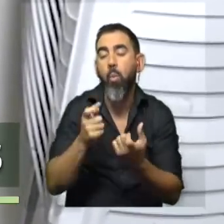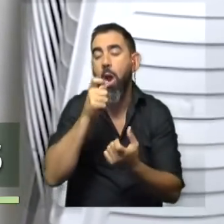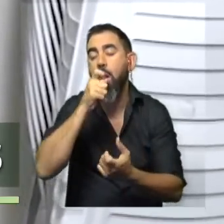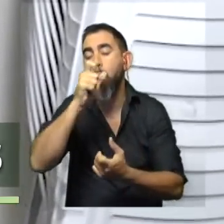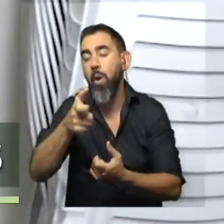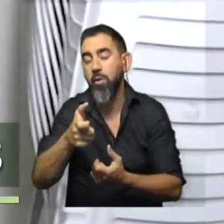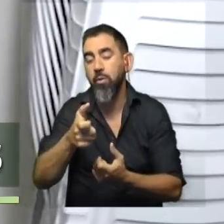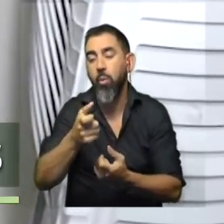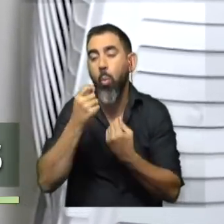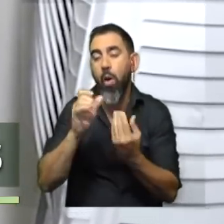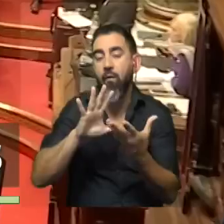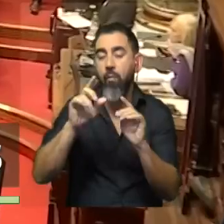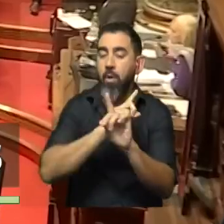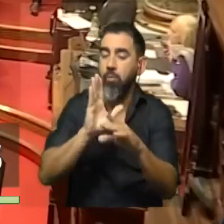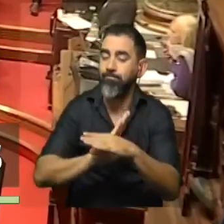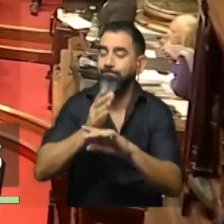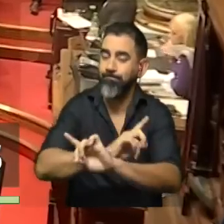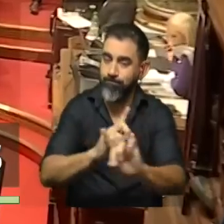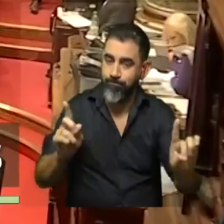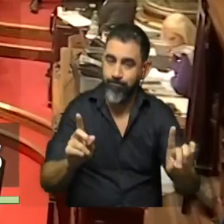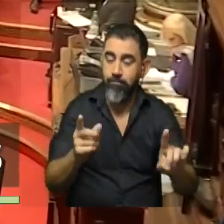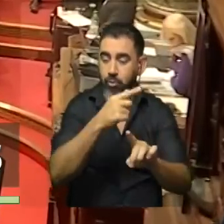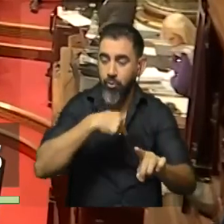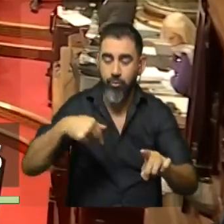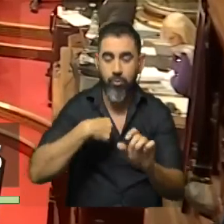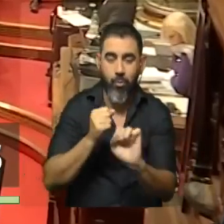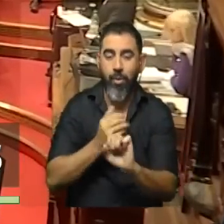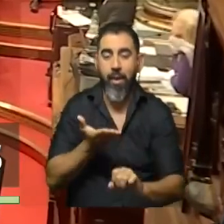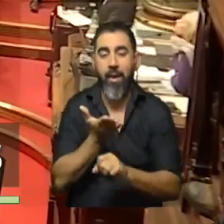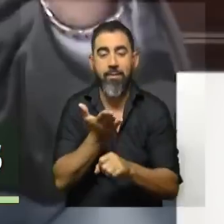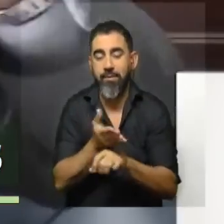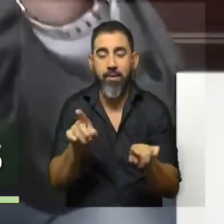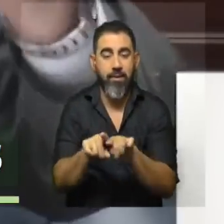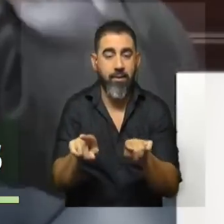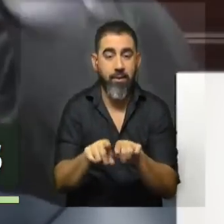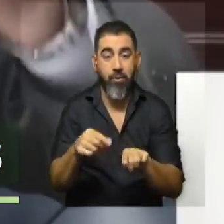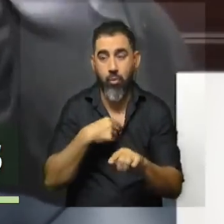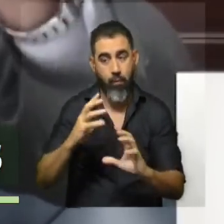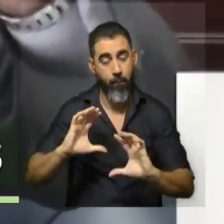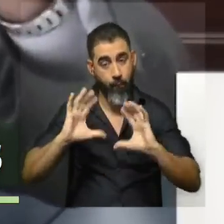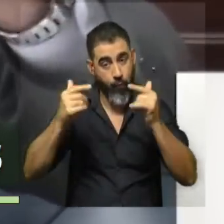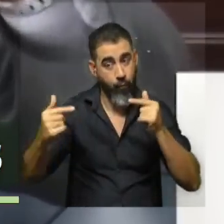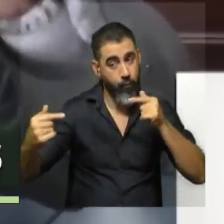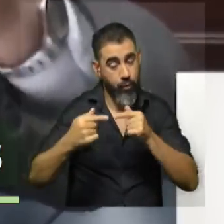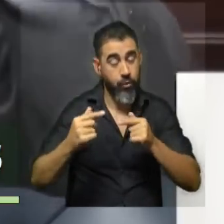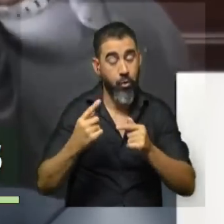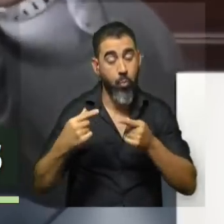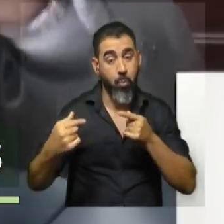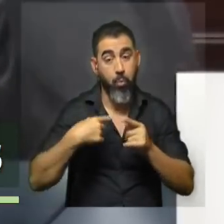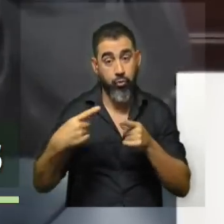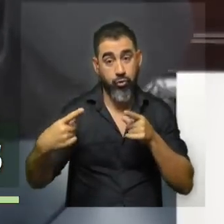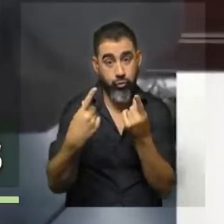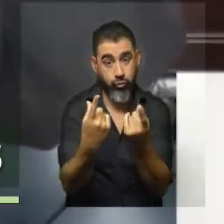manejan y qué línea no se debe traspasar. Pero nosotros no podemos exigir menos severidad cuando fuimos muy severos estando en la oposición.